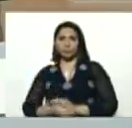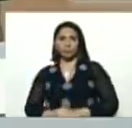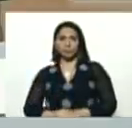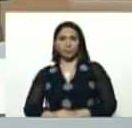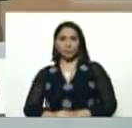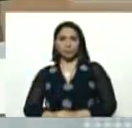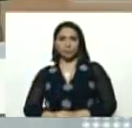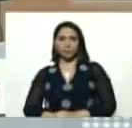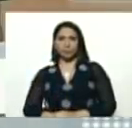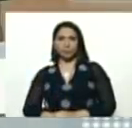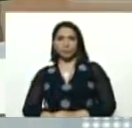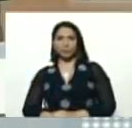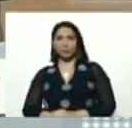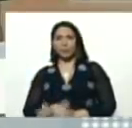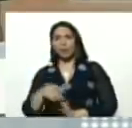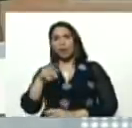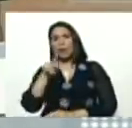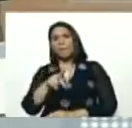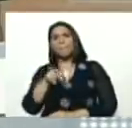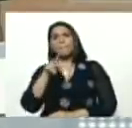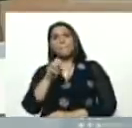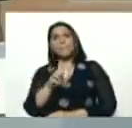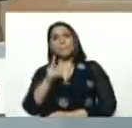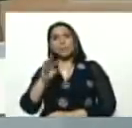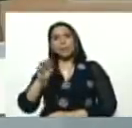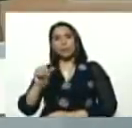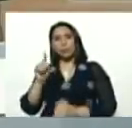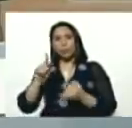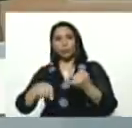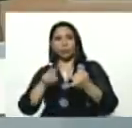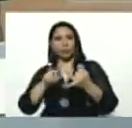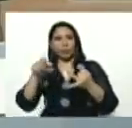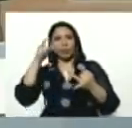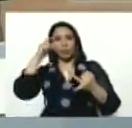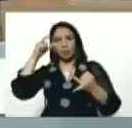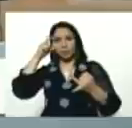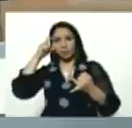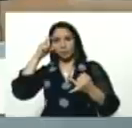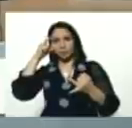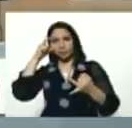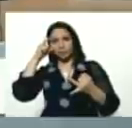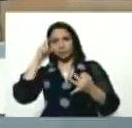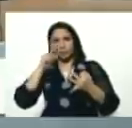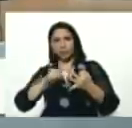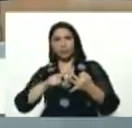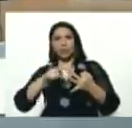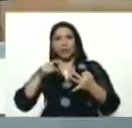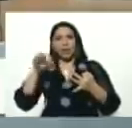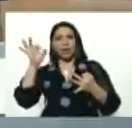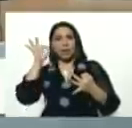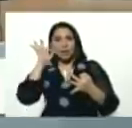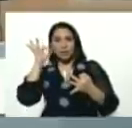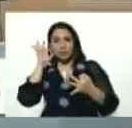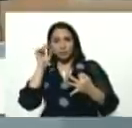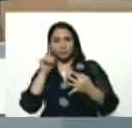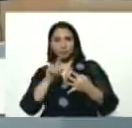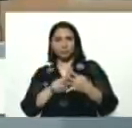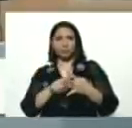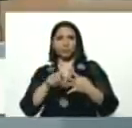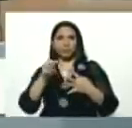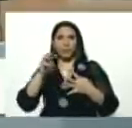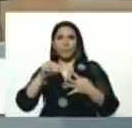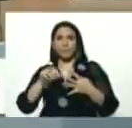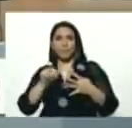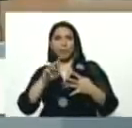Pedro Miguel Carreño, de Tania, de Erika, de Marco,